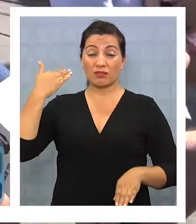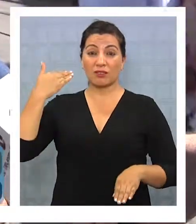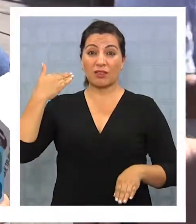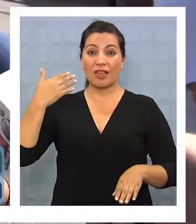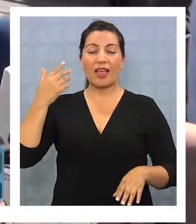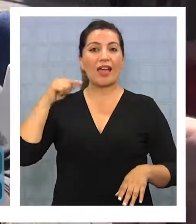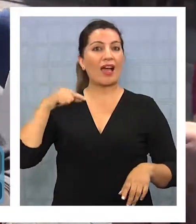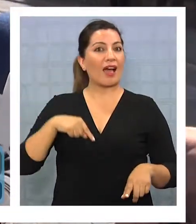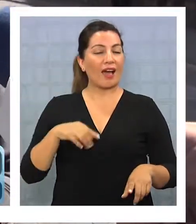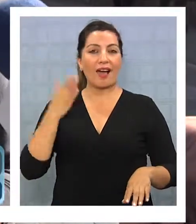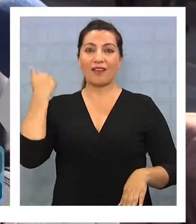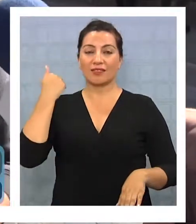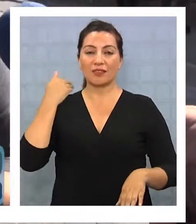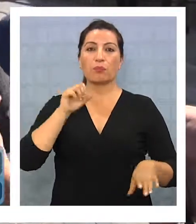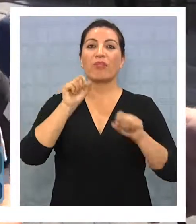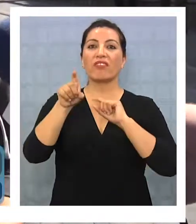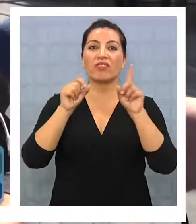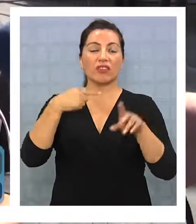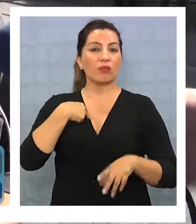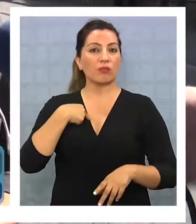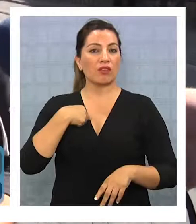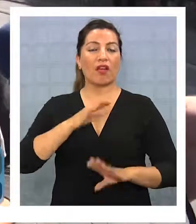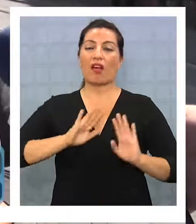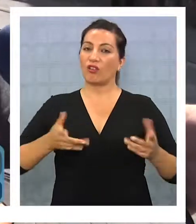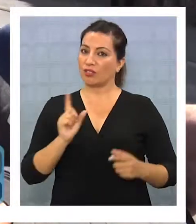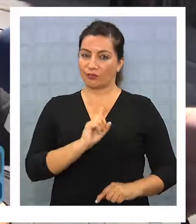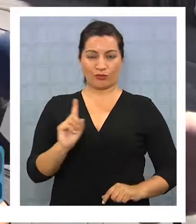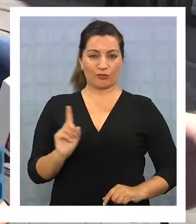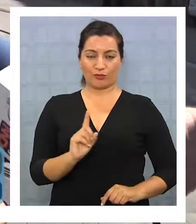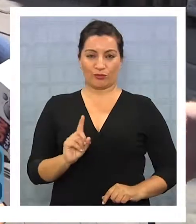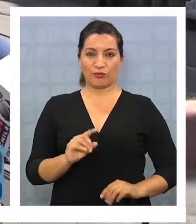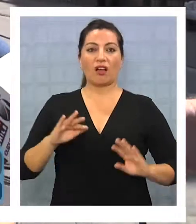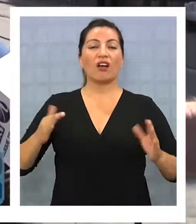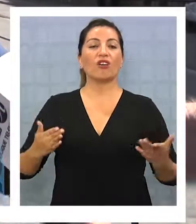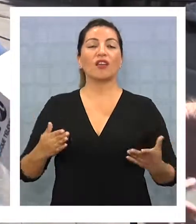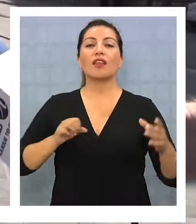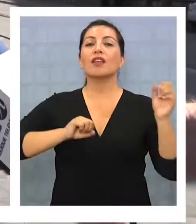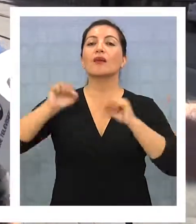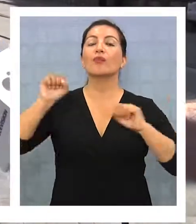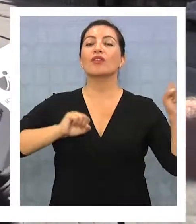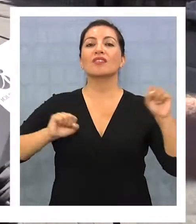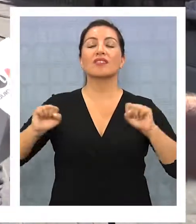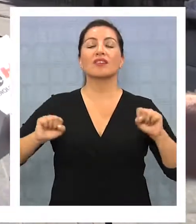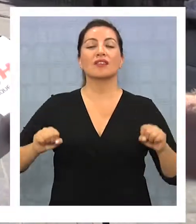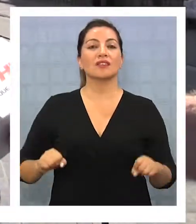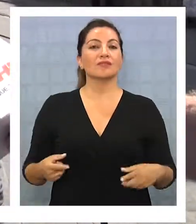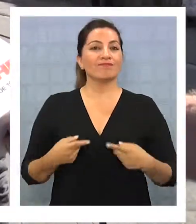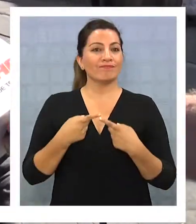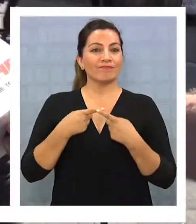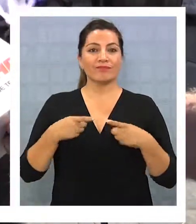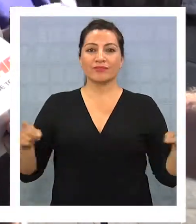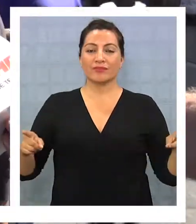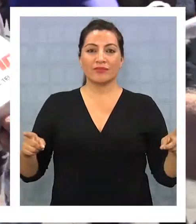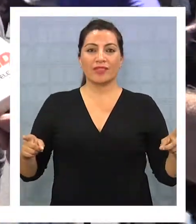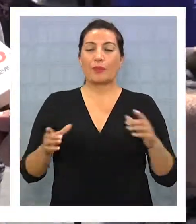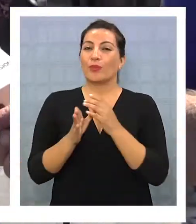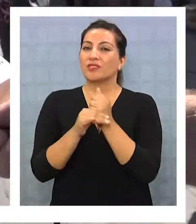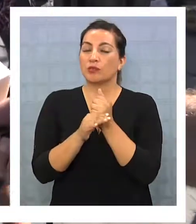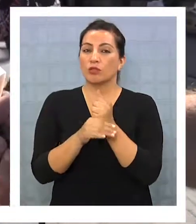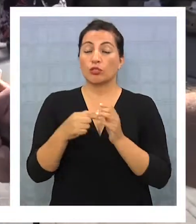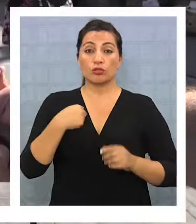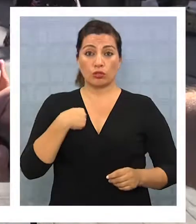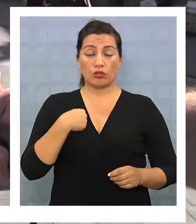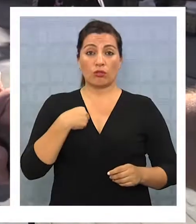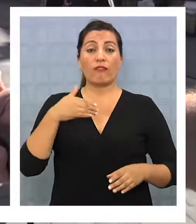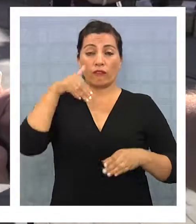antes peleaban por los derechos de las personas, pero ahora ya no. Ahora ya la política se ha puesto, pero muy corrupta.